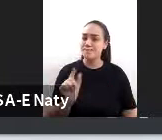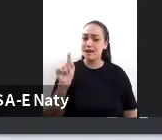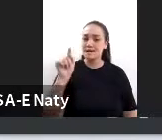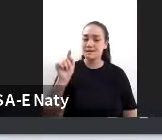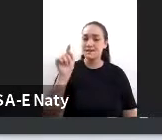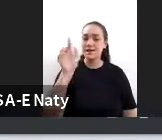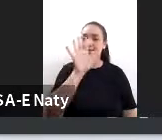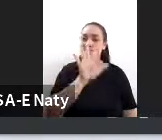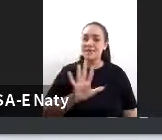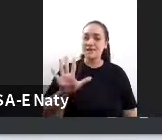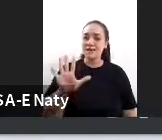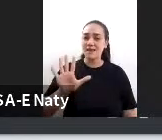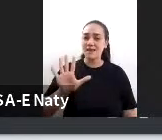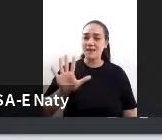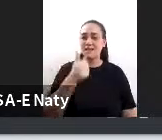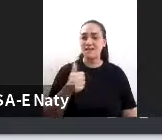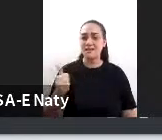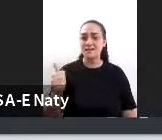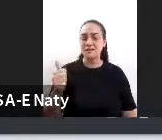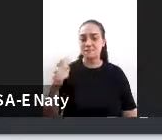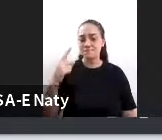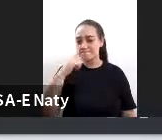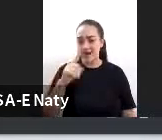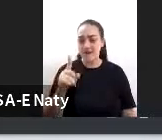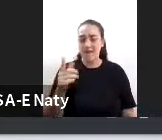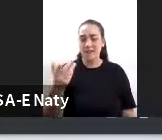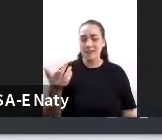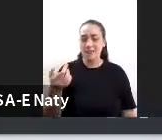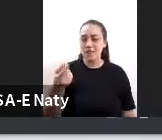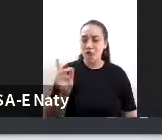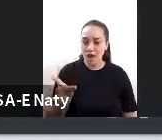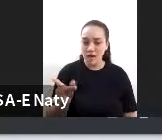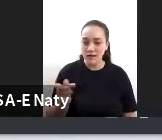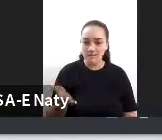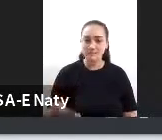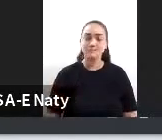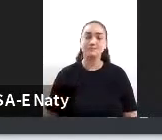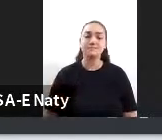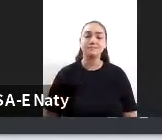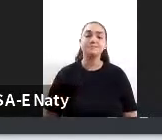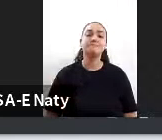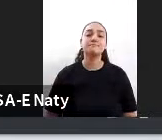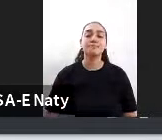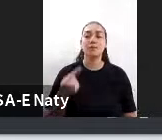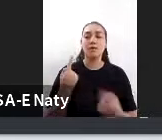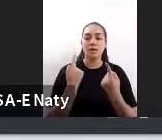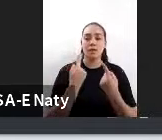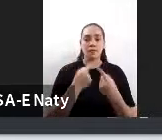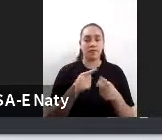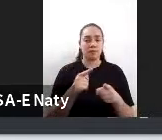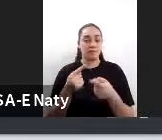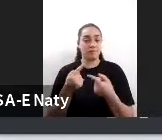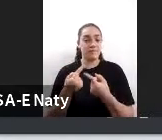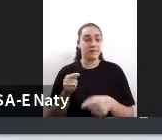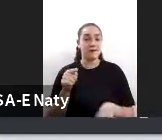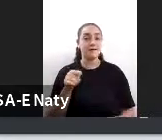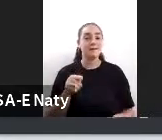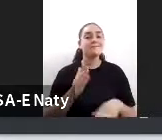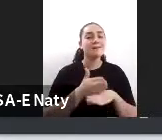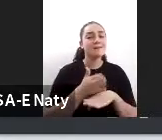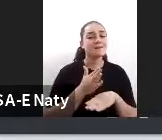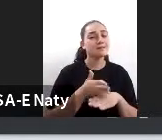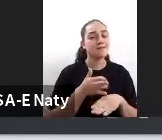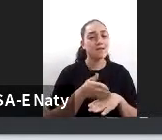600 mil dólares realmente la diferencia en términos de equidad y de accesibilidad al